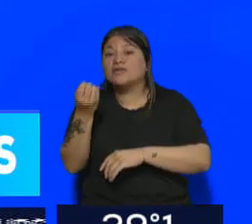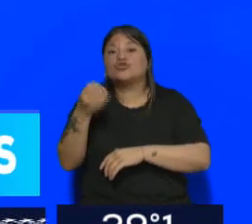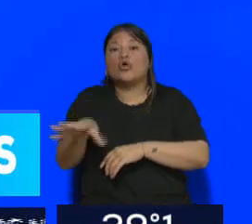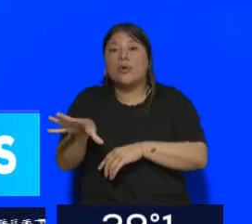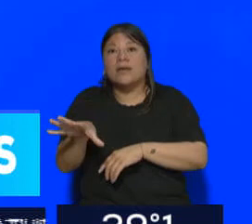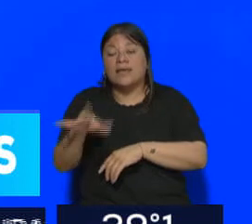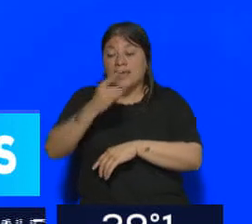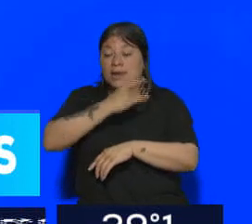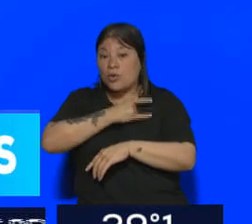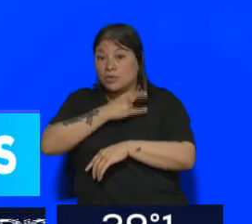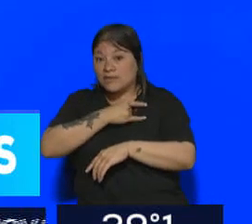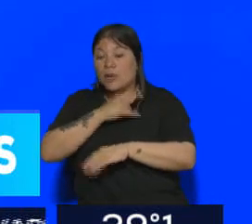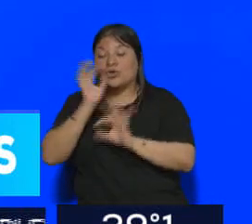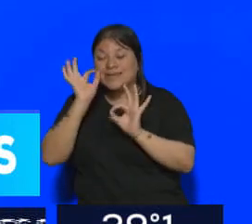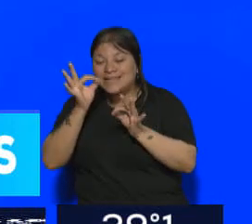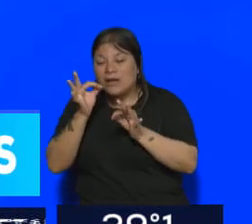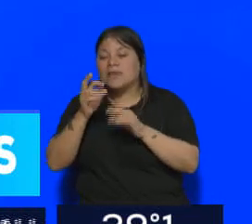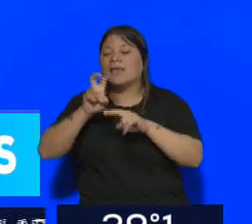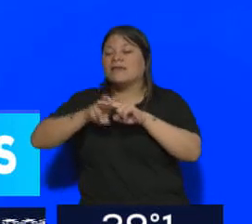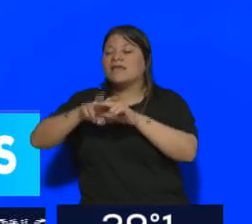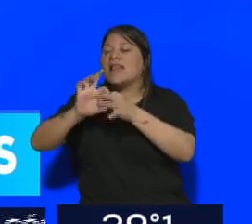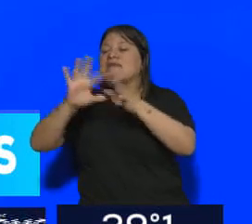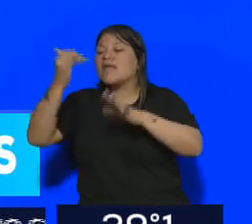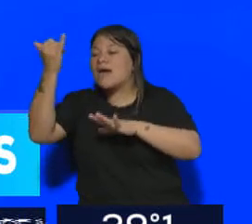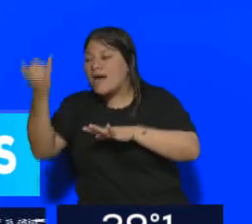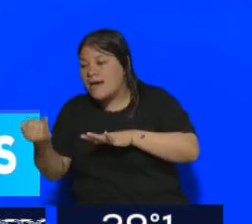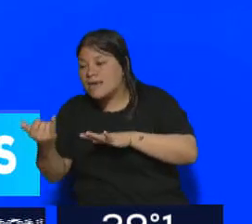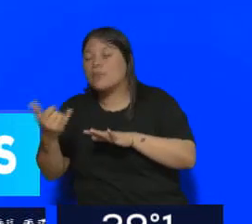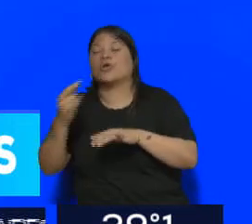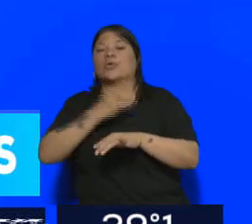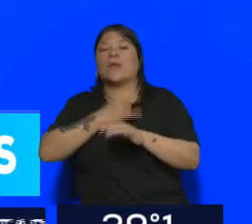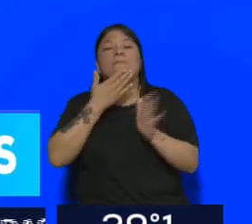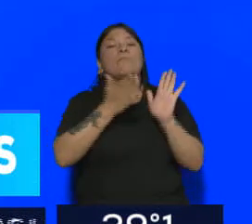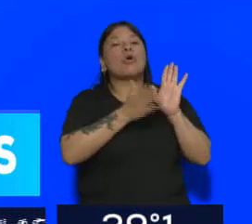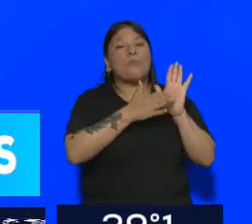tener los números ya en claro va a ser una propuesta